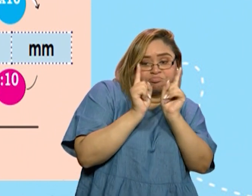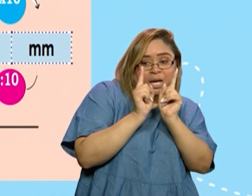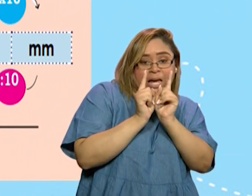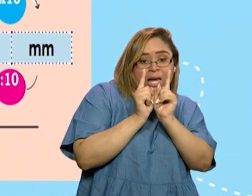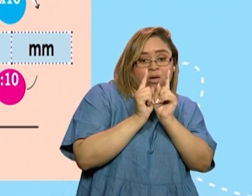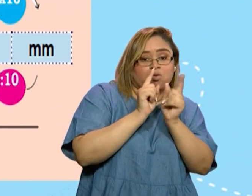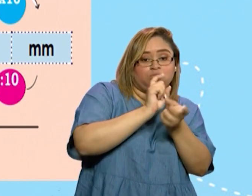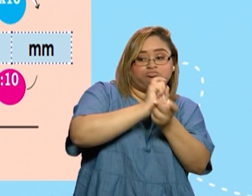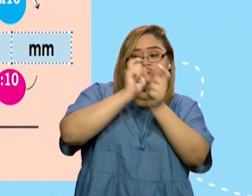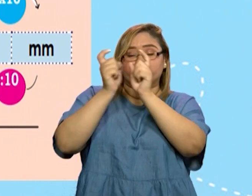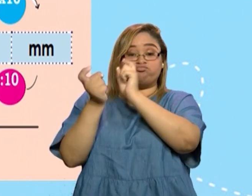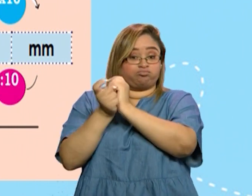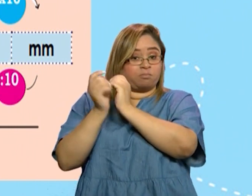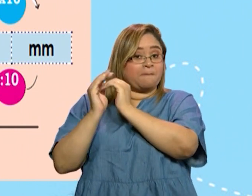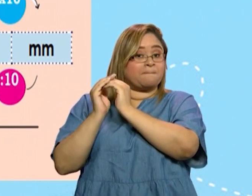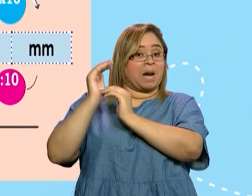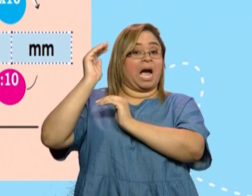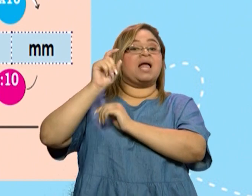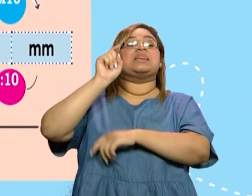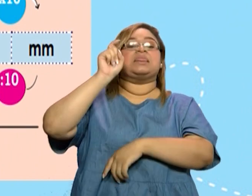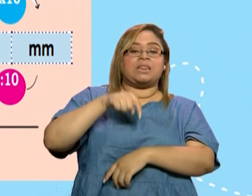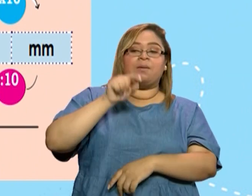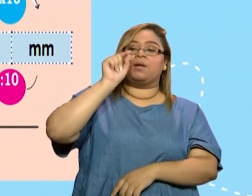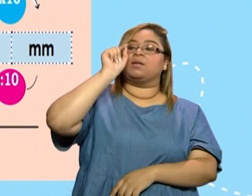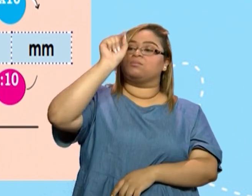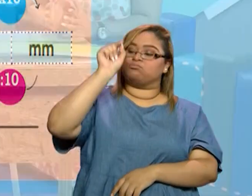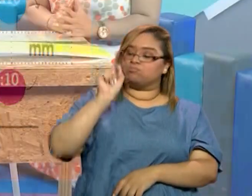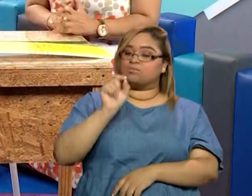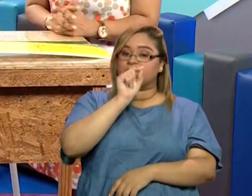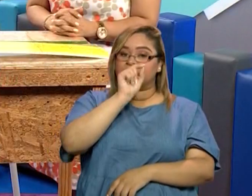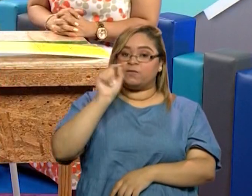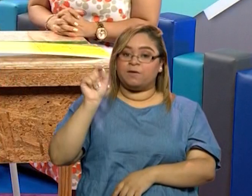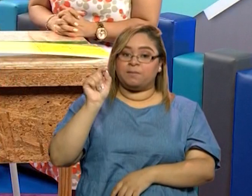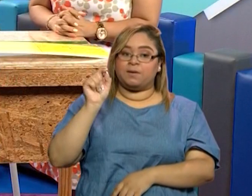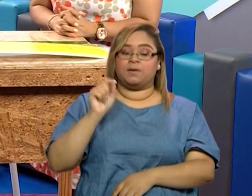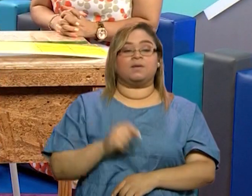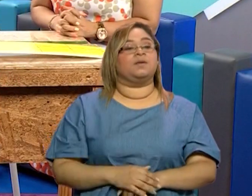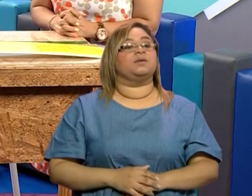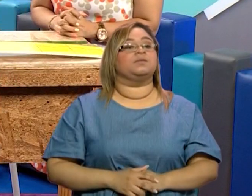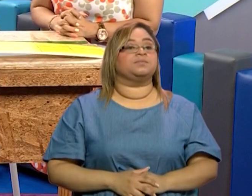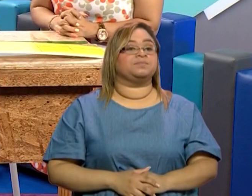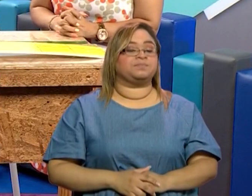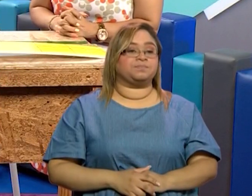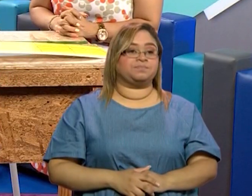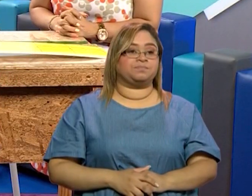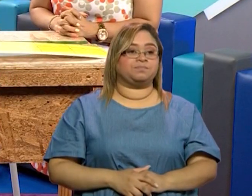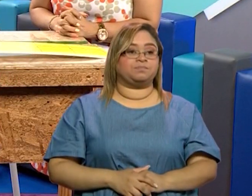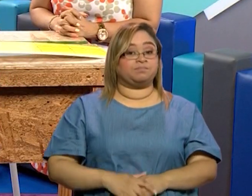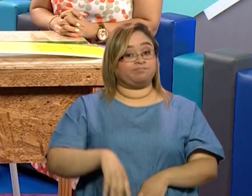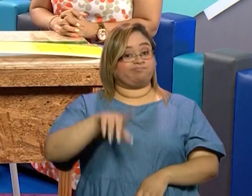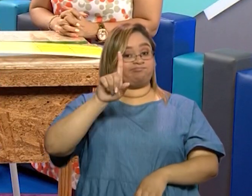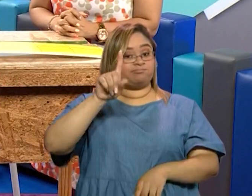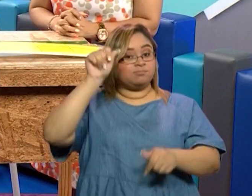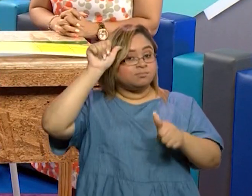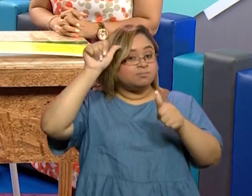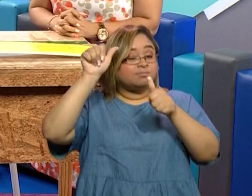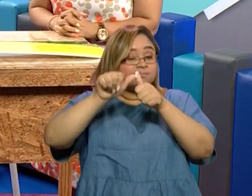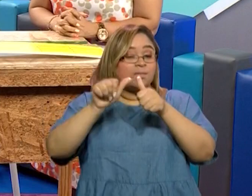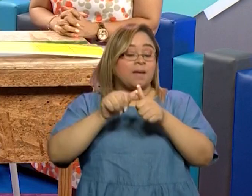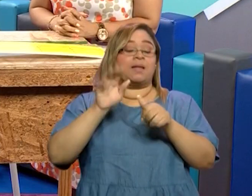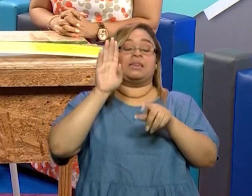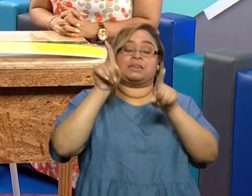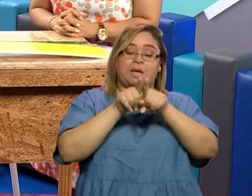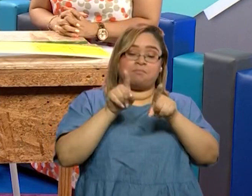mayor, tenemos que dividir. Así es. Es importante también, maestra, recordarle a nuestros padres de familia, a chicos,